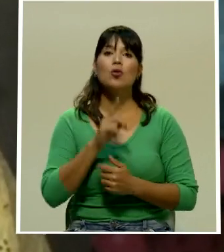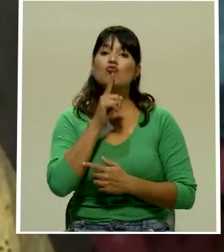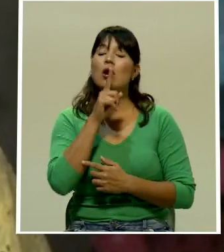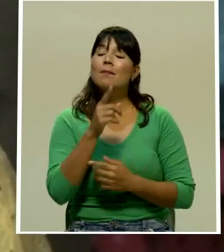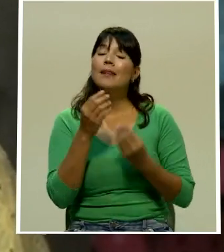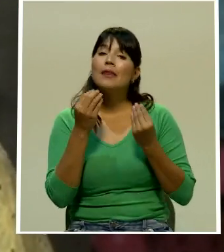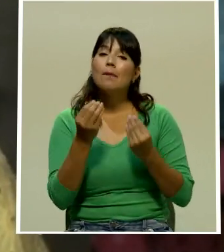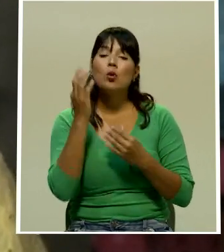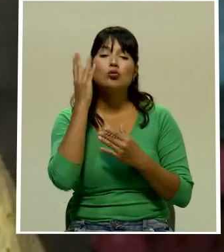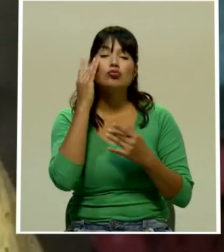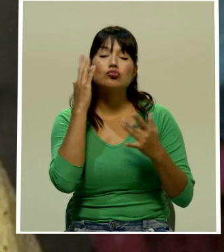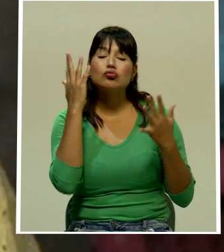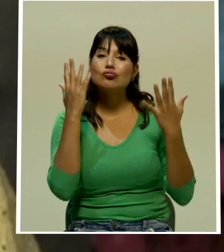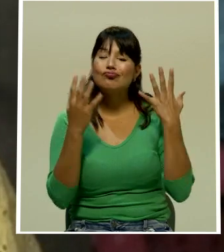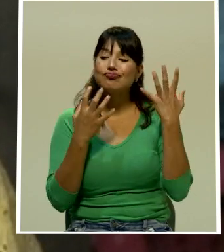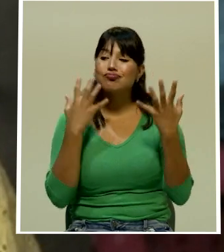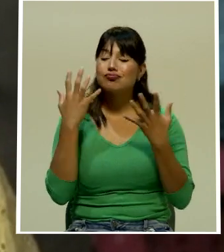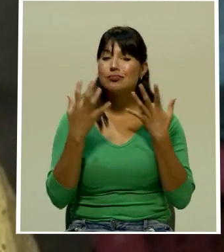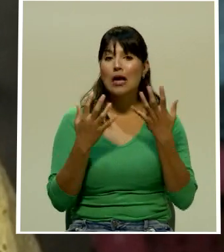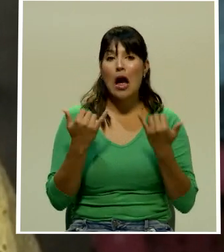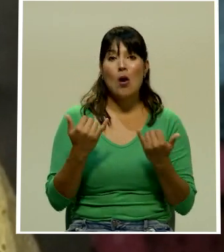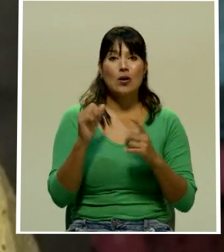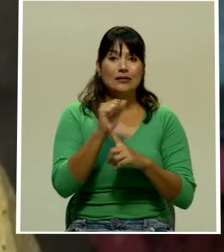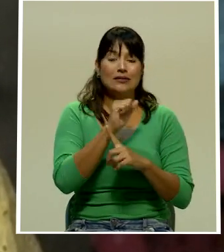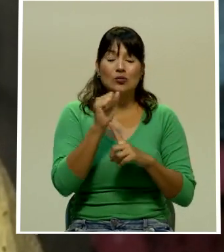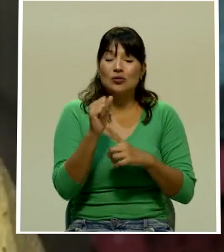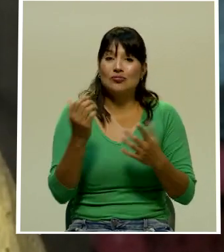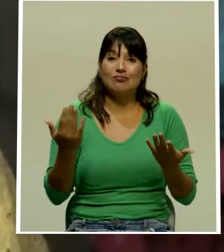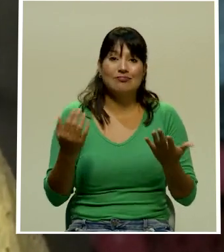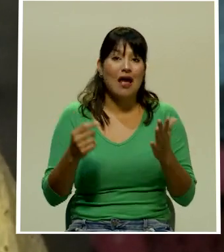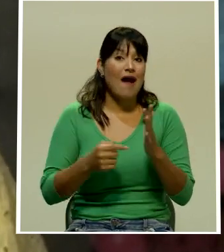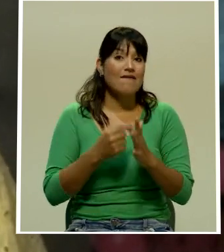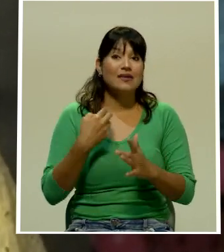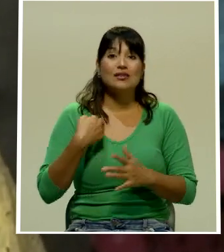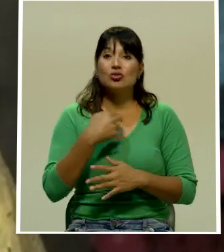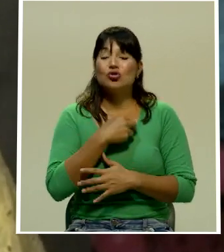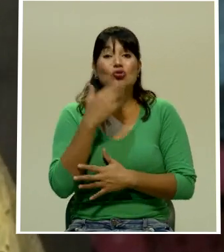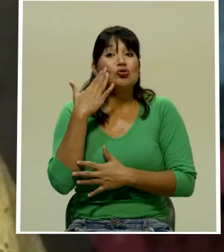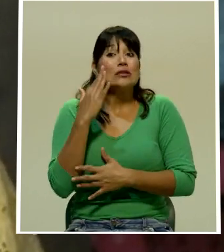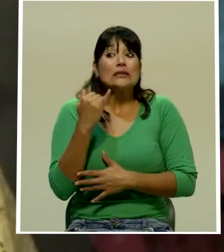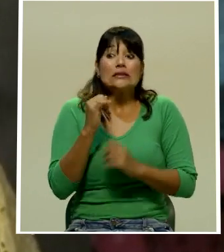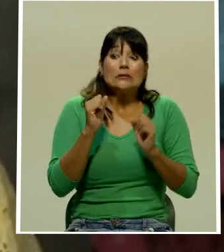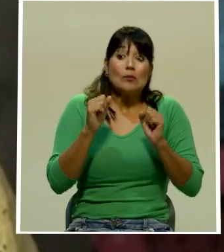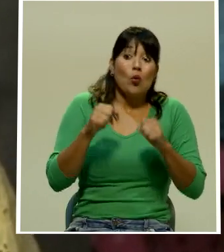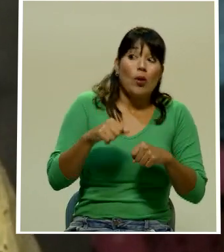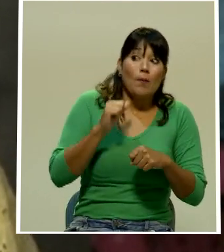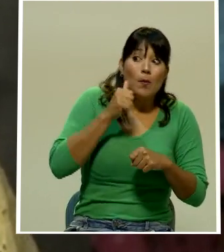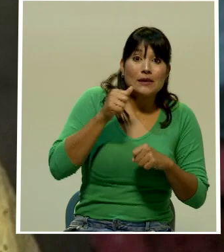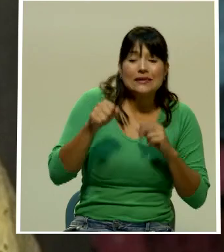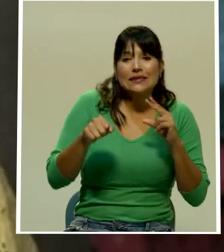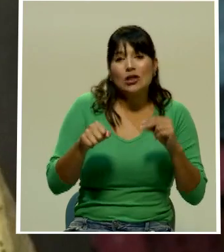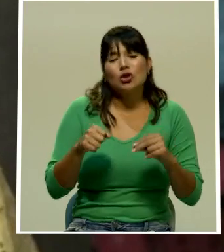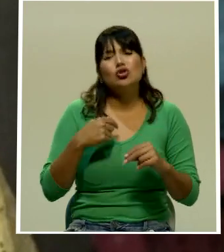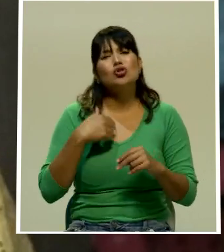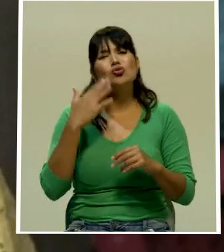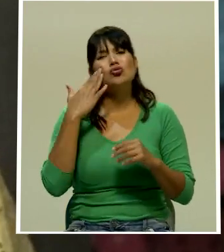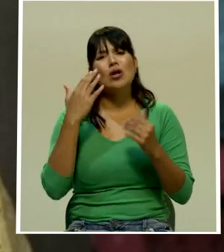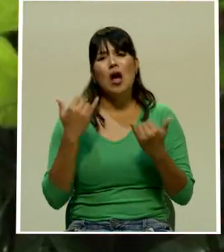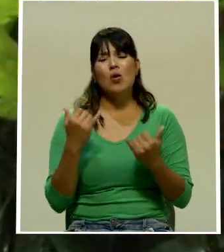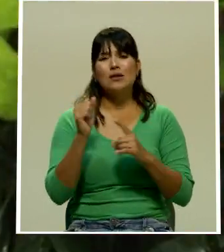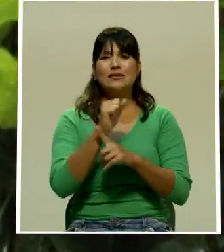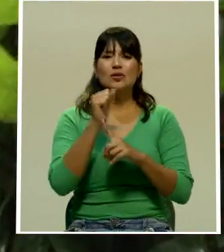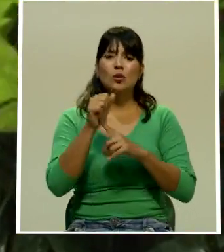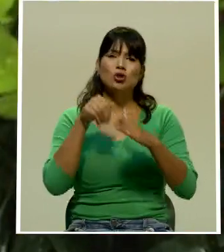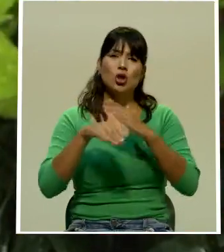angustioso esta situación así, porque a veces uno no sabe si vamos a poder o no. Y pues yo sé que también la situación del país está muy mal.